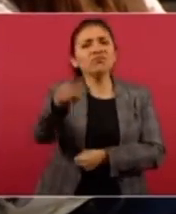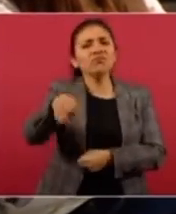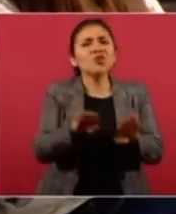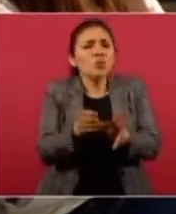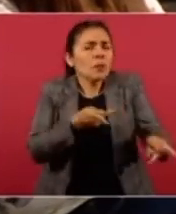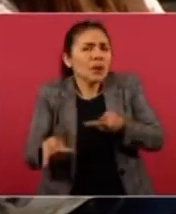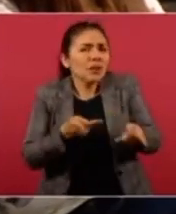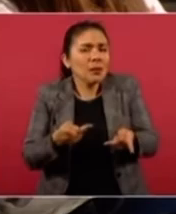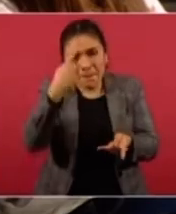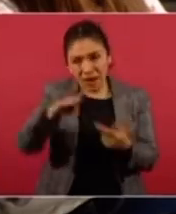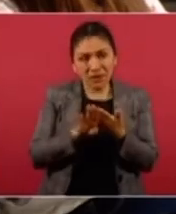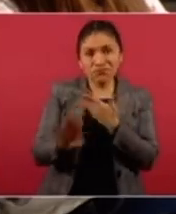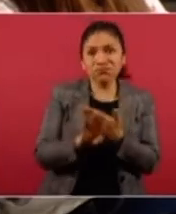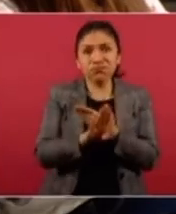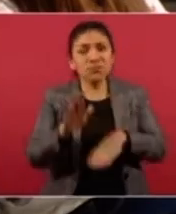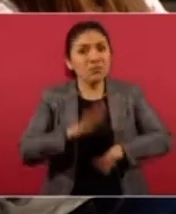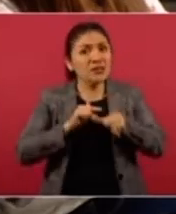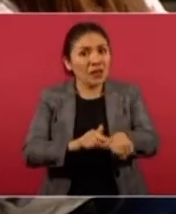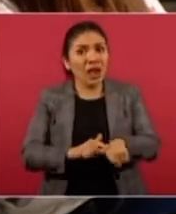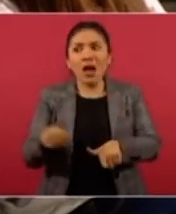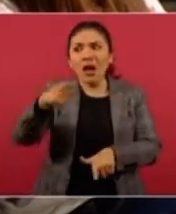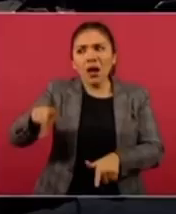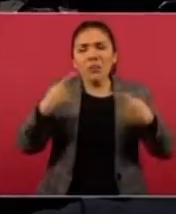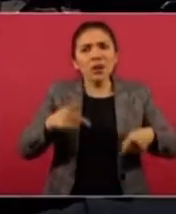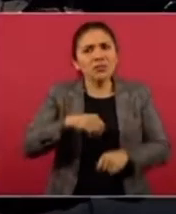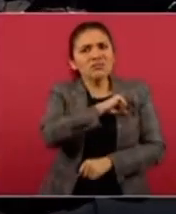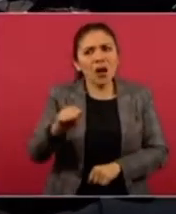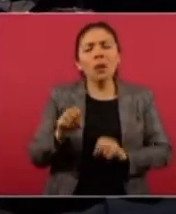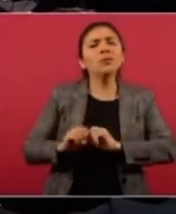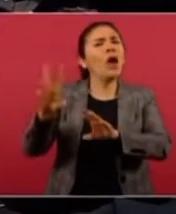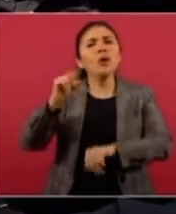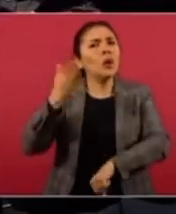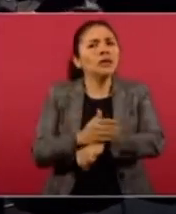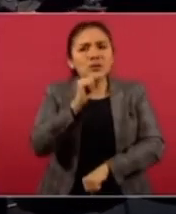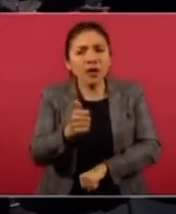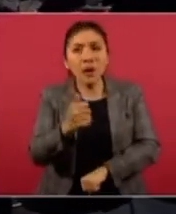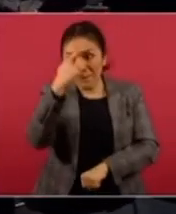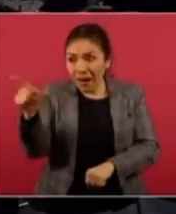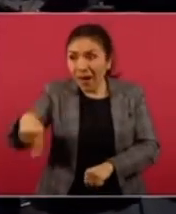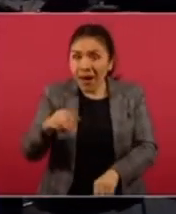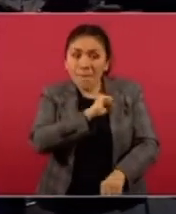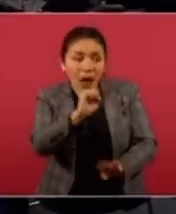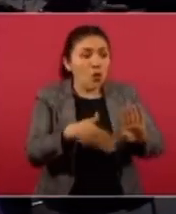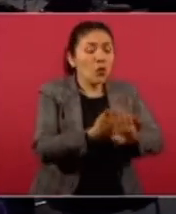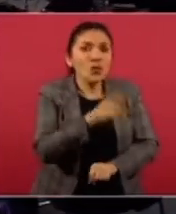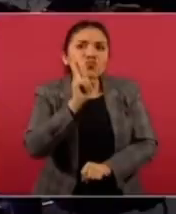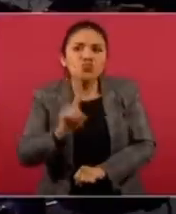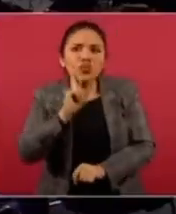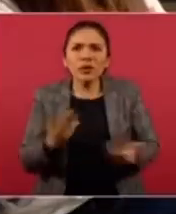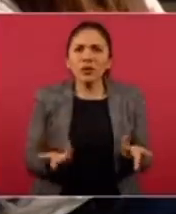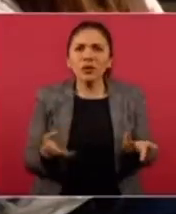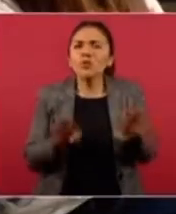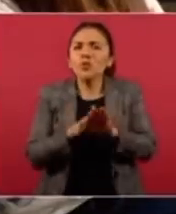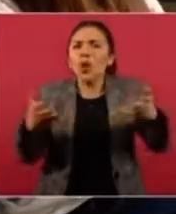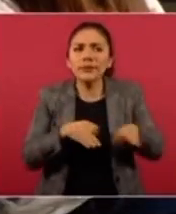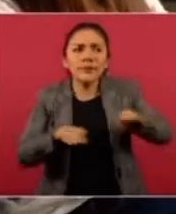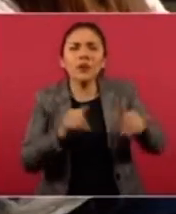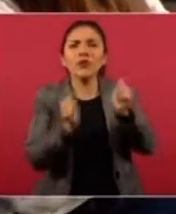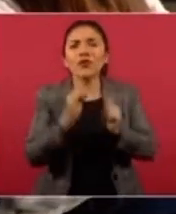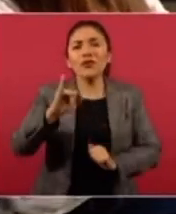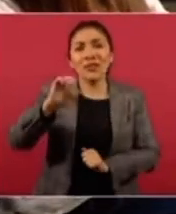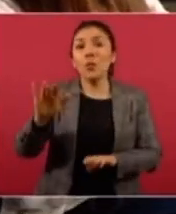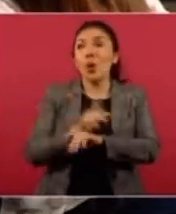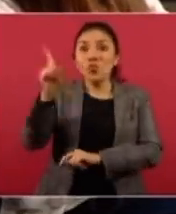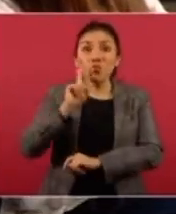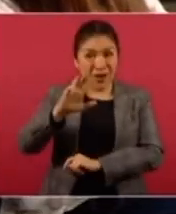del gobierno federal para evitar que continúe la impunidad en este tipo de agresiones contra mujeres? ¿Cómo se está trabajando con las fiscalías? Porque